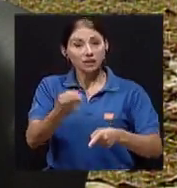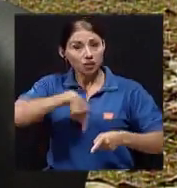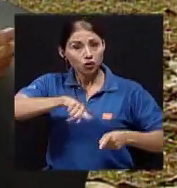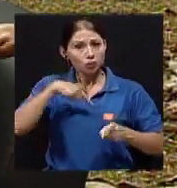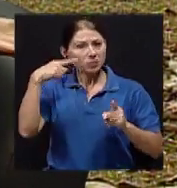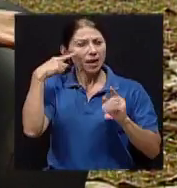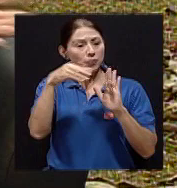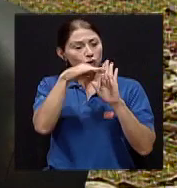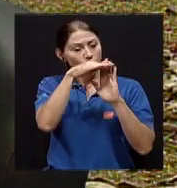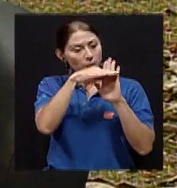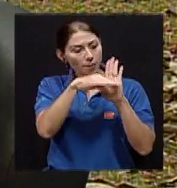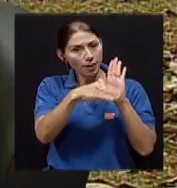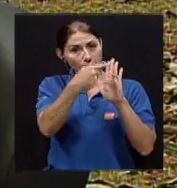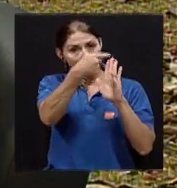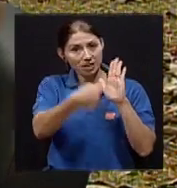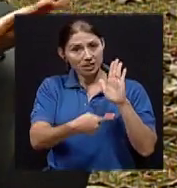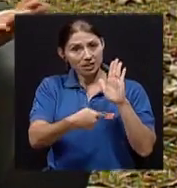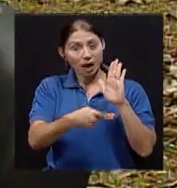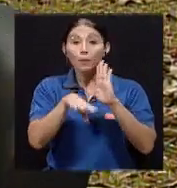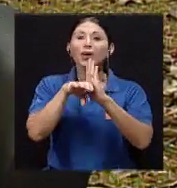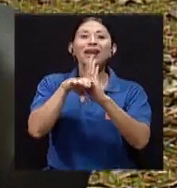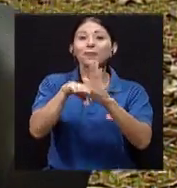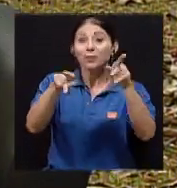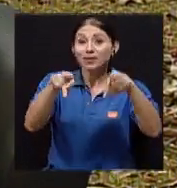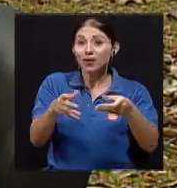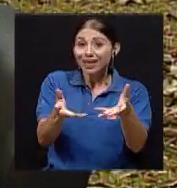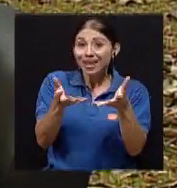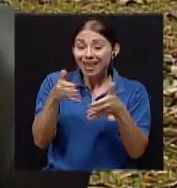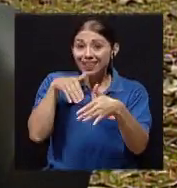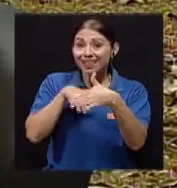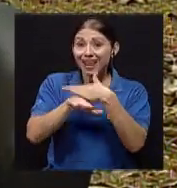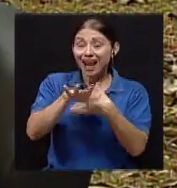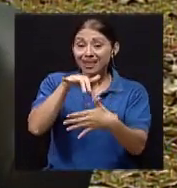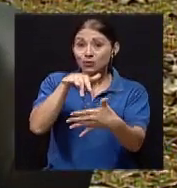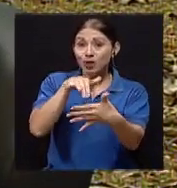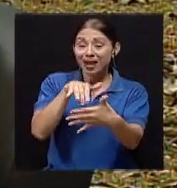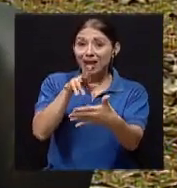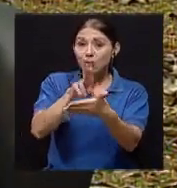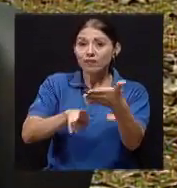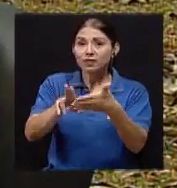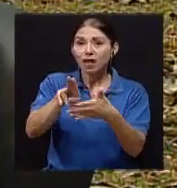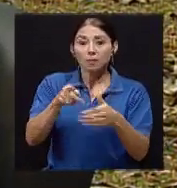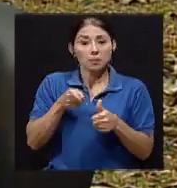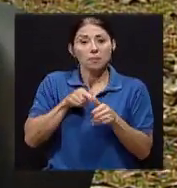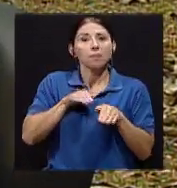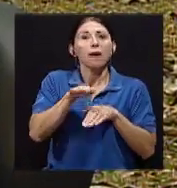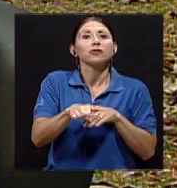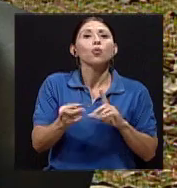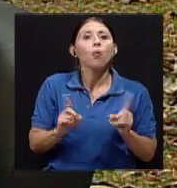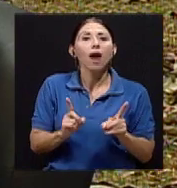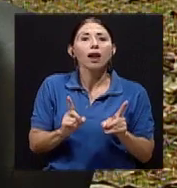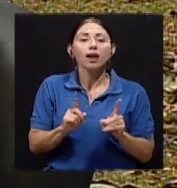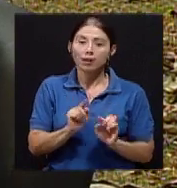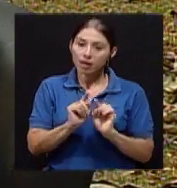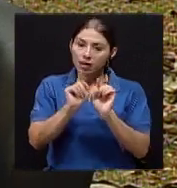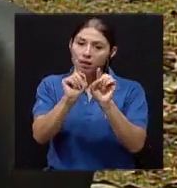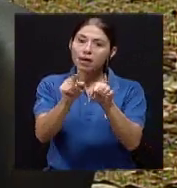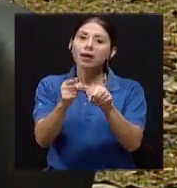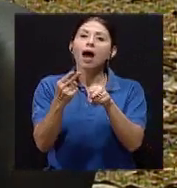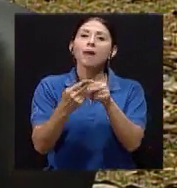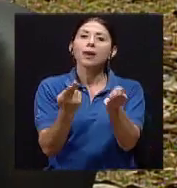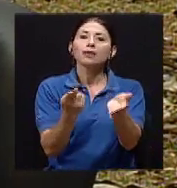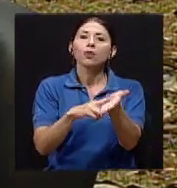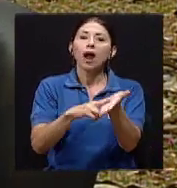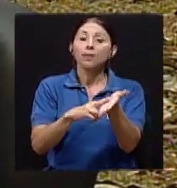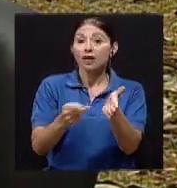paso, en este caso el ejemplo este de entrar a la universidad, ir a matricularme, ir a, a veces yo les digo, bueno, nada más vaya al